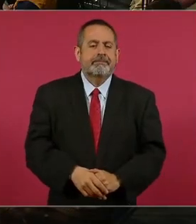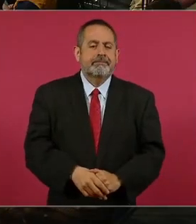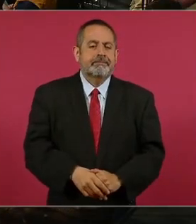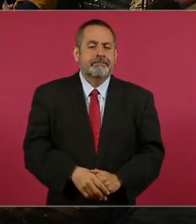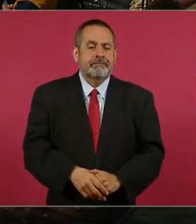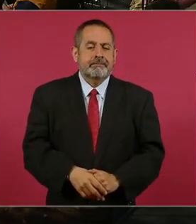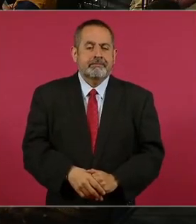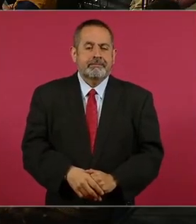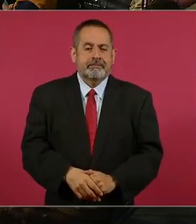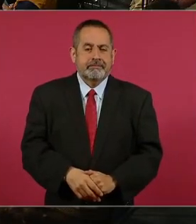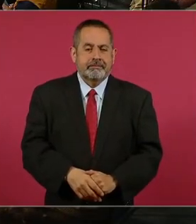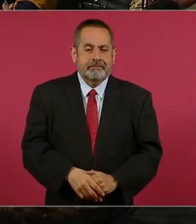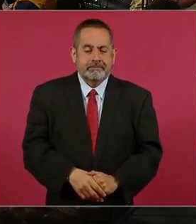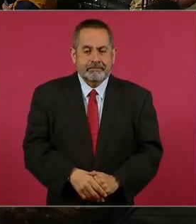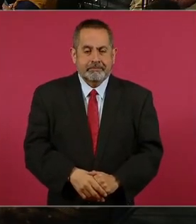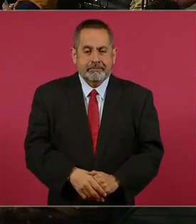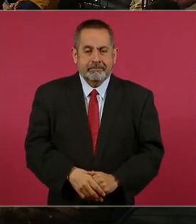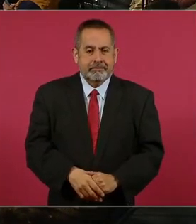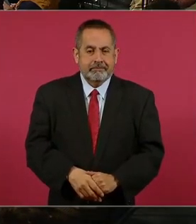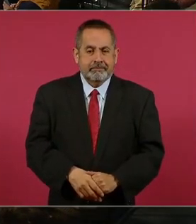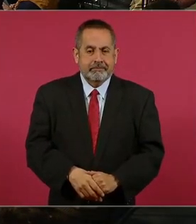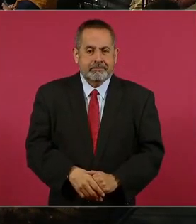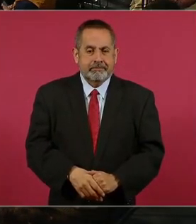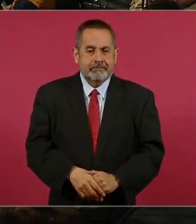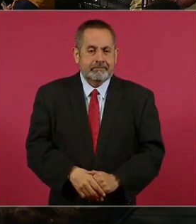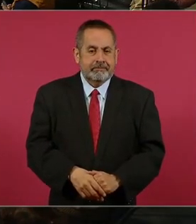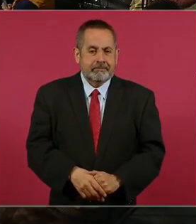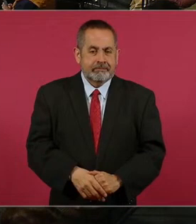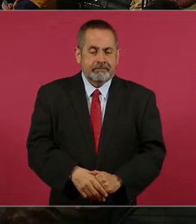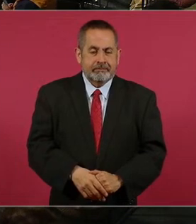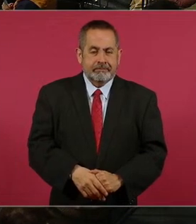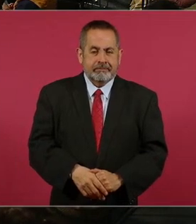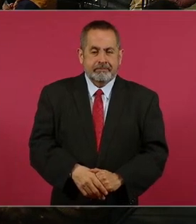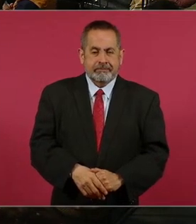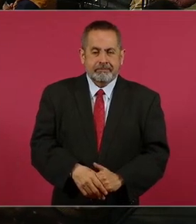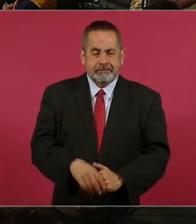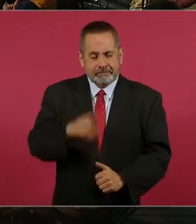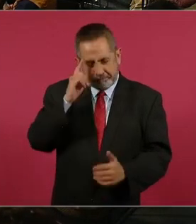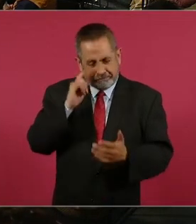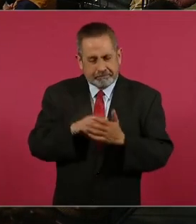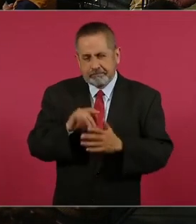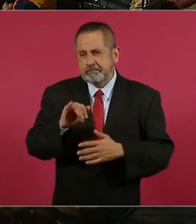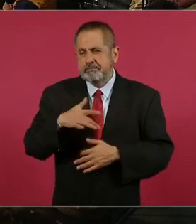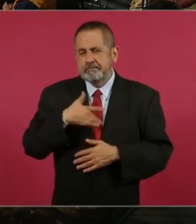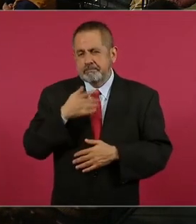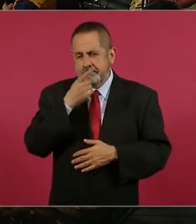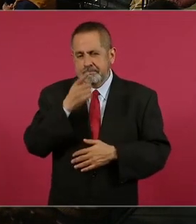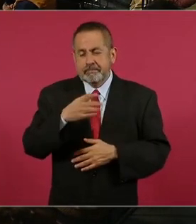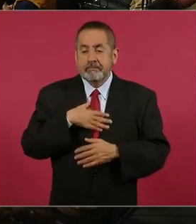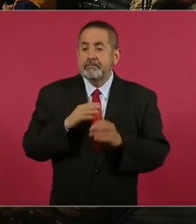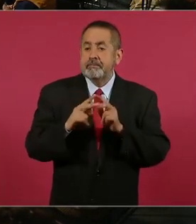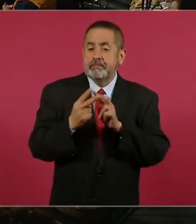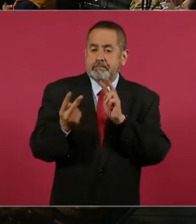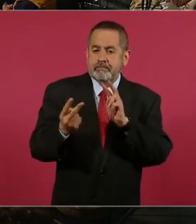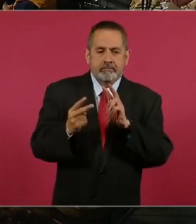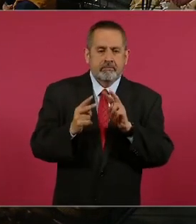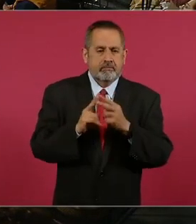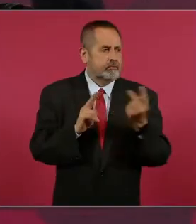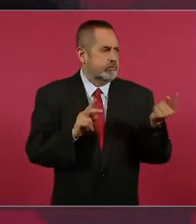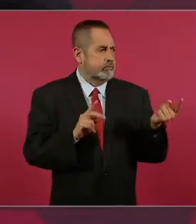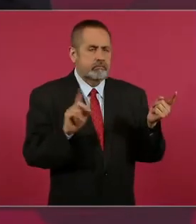Yo creo que estaba… Sí, es que es… Ahora, yo decía que estaban acá, mis vecinos, pues están acá